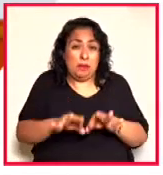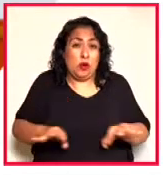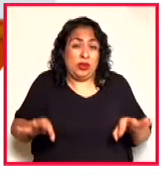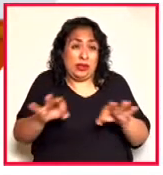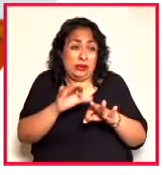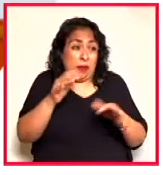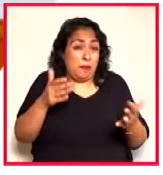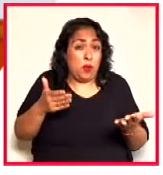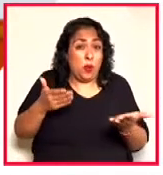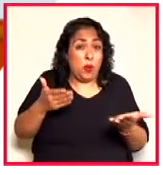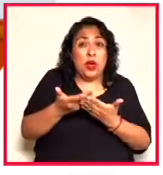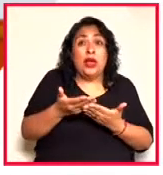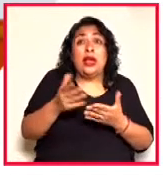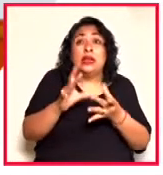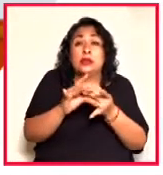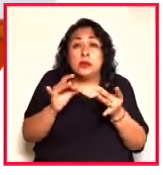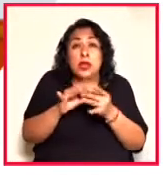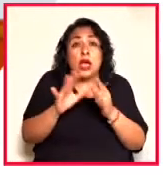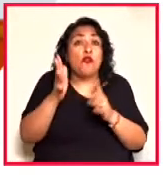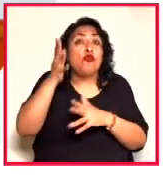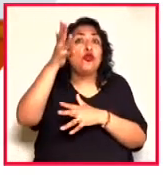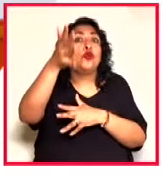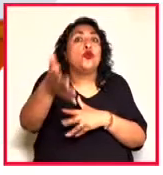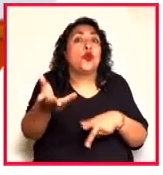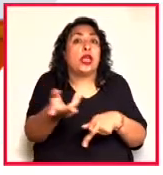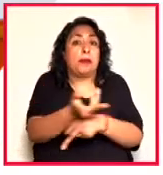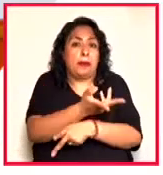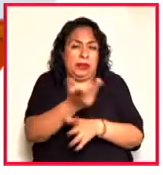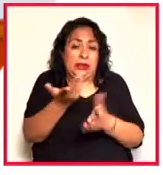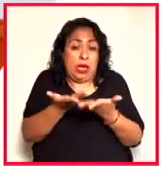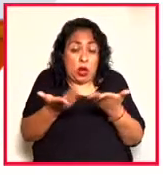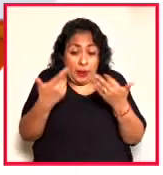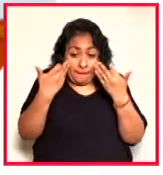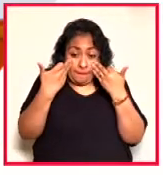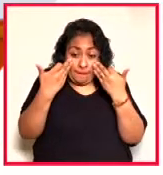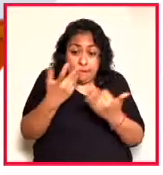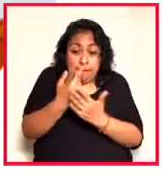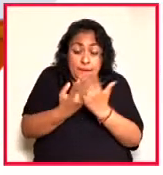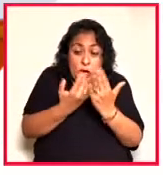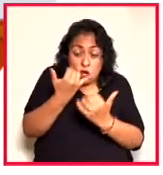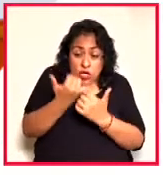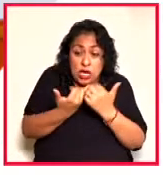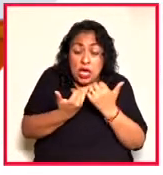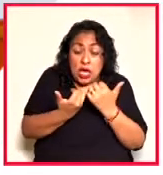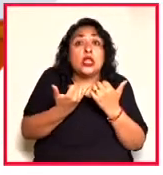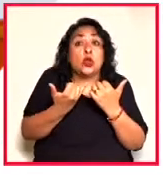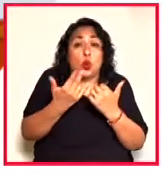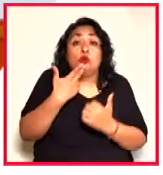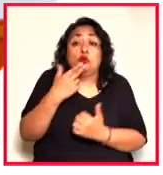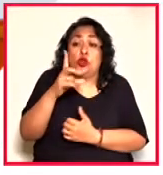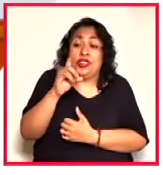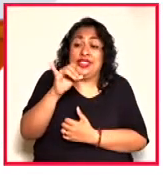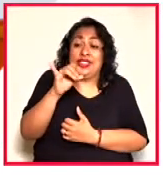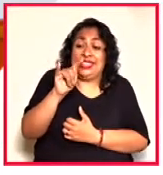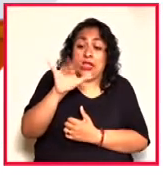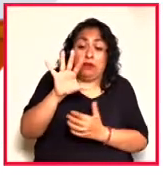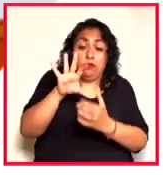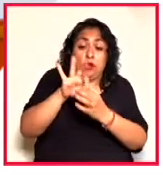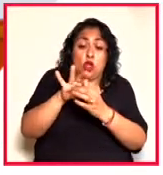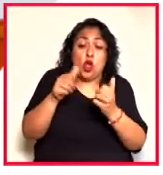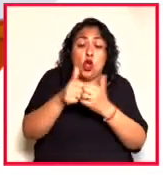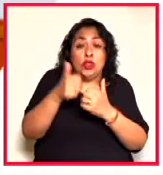Estamos pues ante un proyecto que es además digital, muy acorde con los tiempos actuales, que